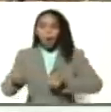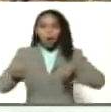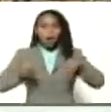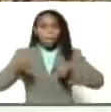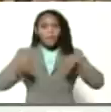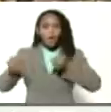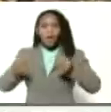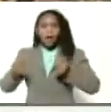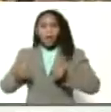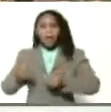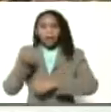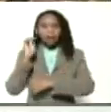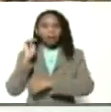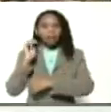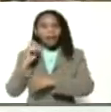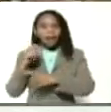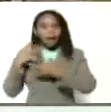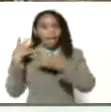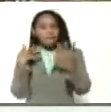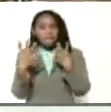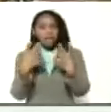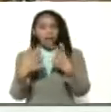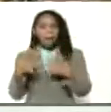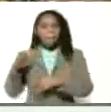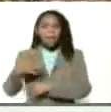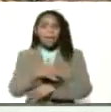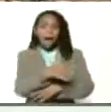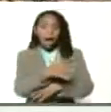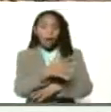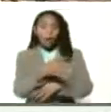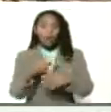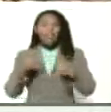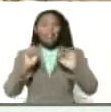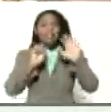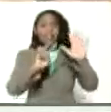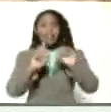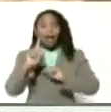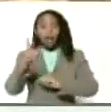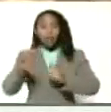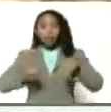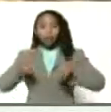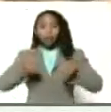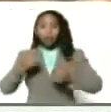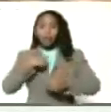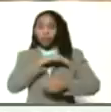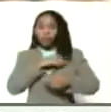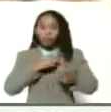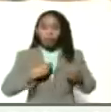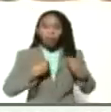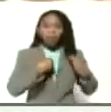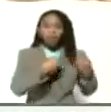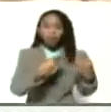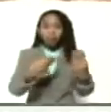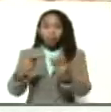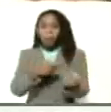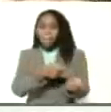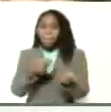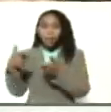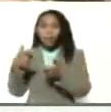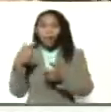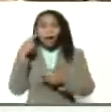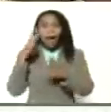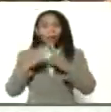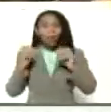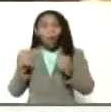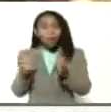caravana de la sardina, de la feria del pescado, más de 71 camiones que llevamos nosotros junto a todo el equipo que